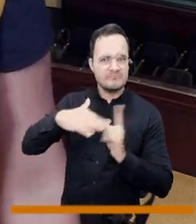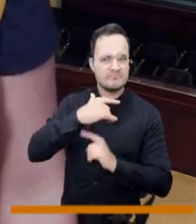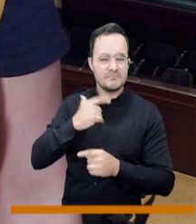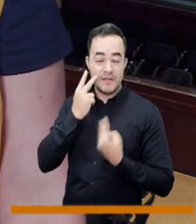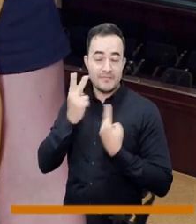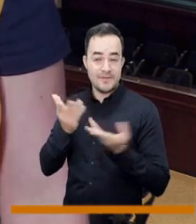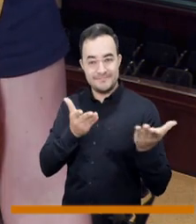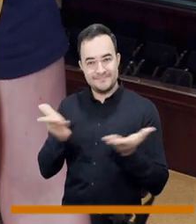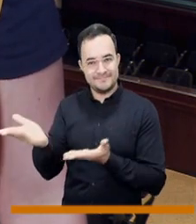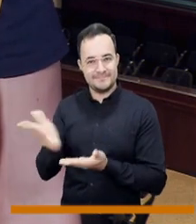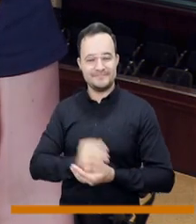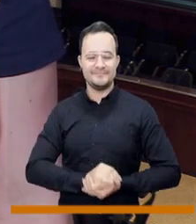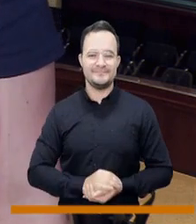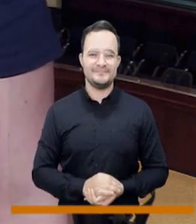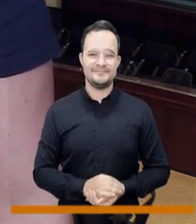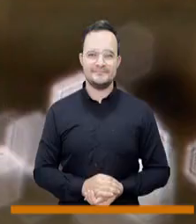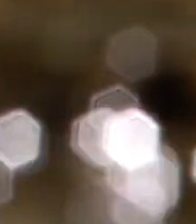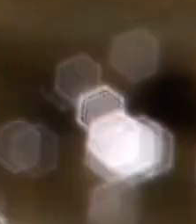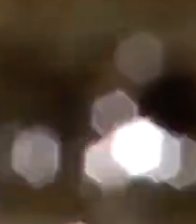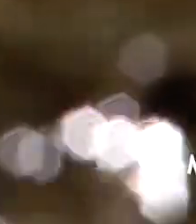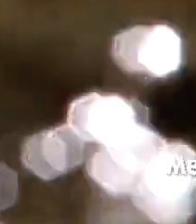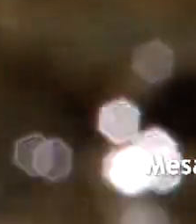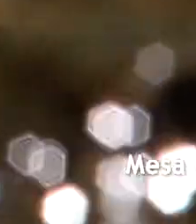la agenda de los 21 concejales de la ciudad.